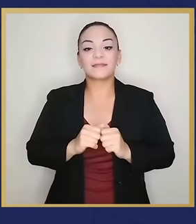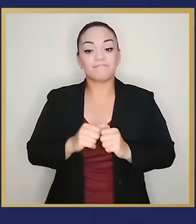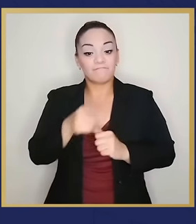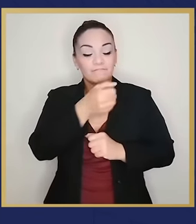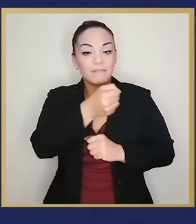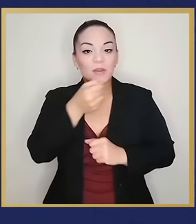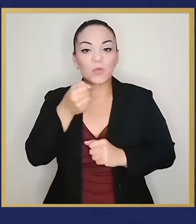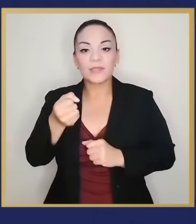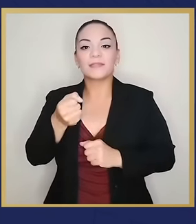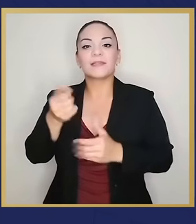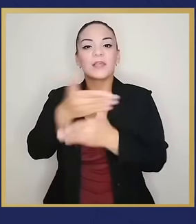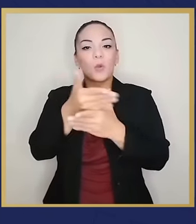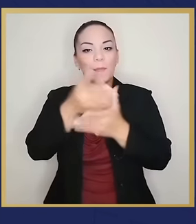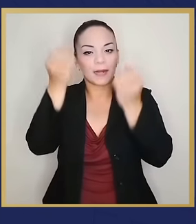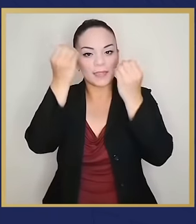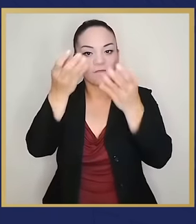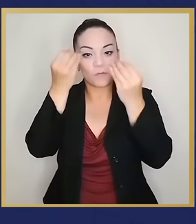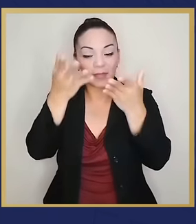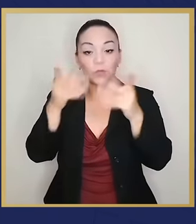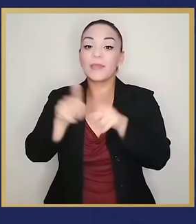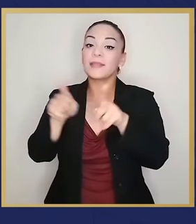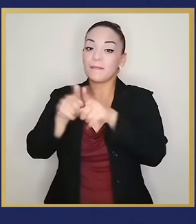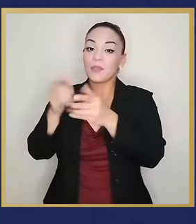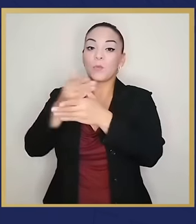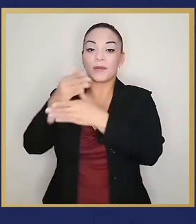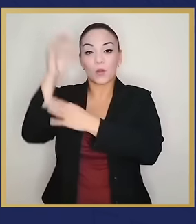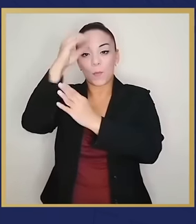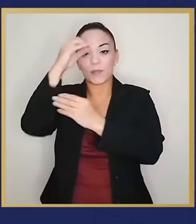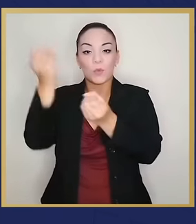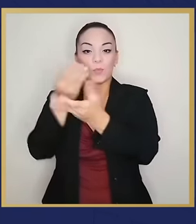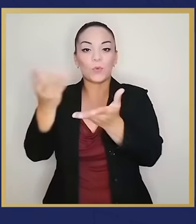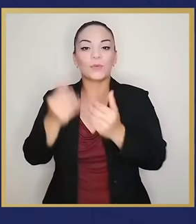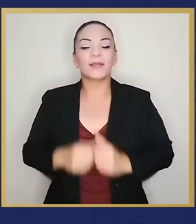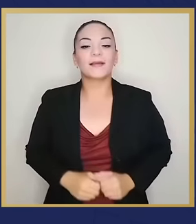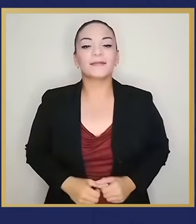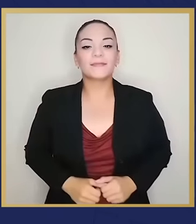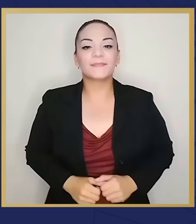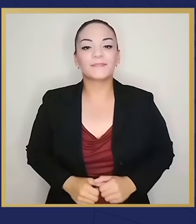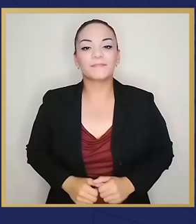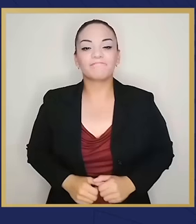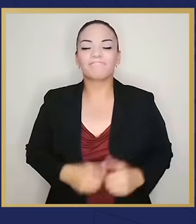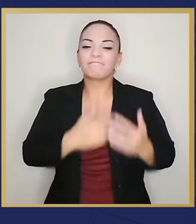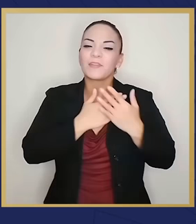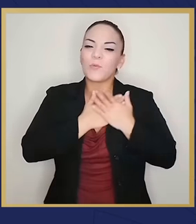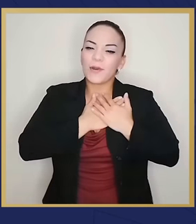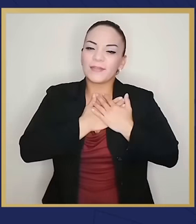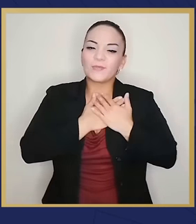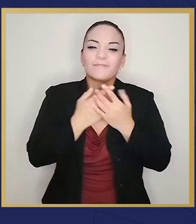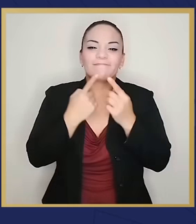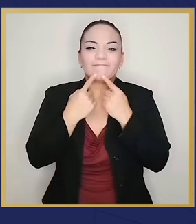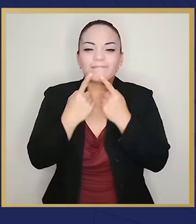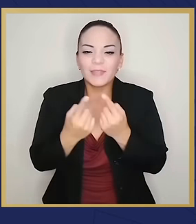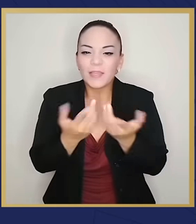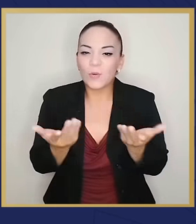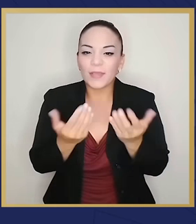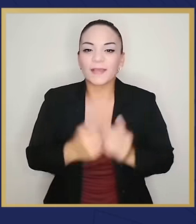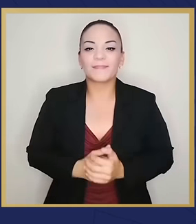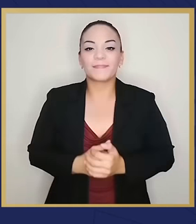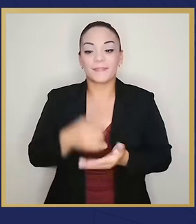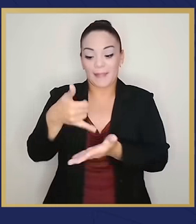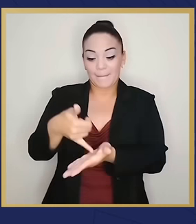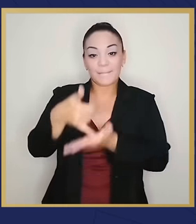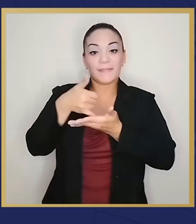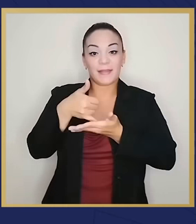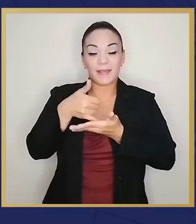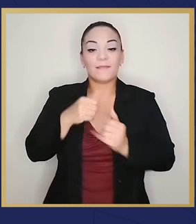información y formar opinión pública. De corazón les digo que este